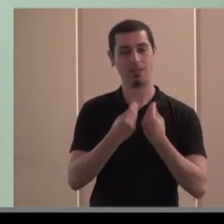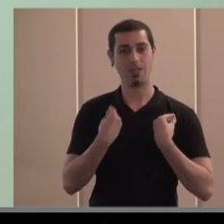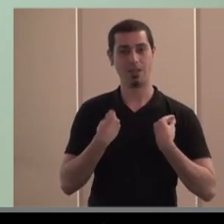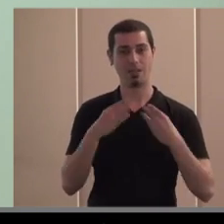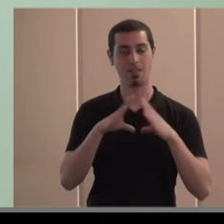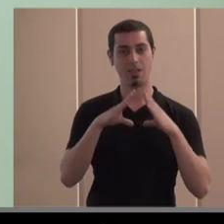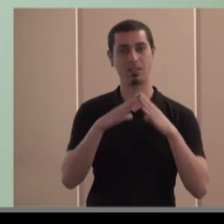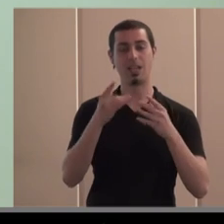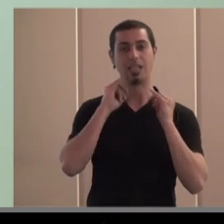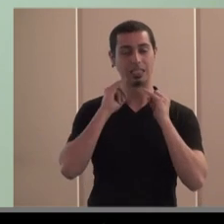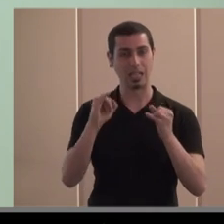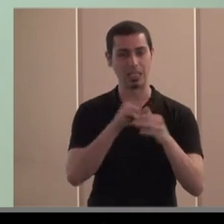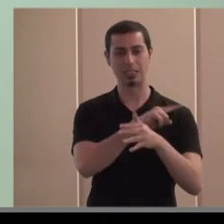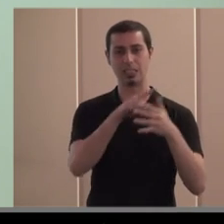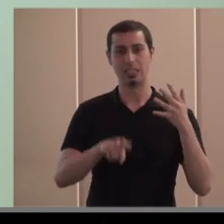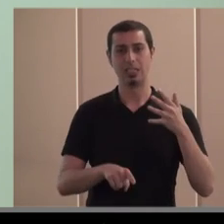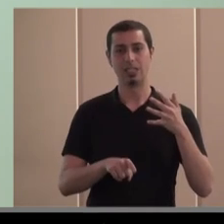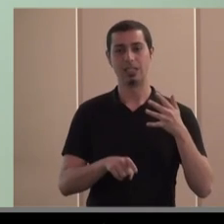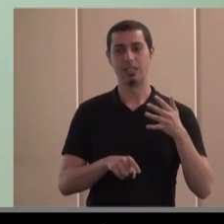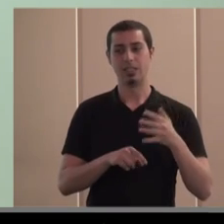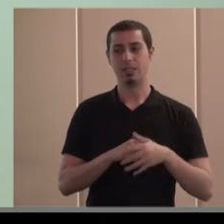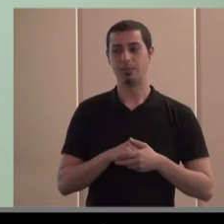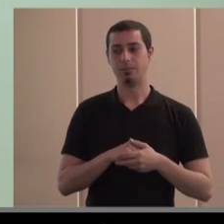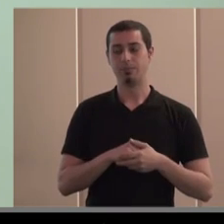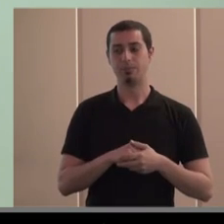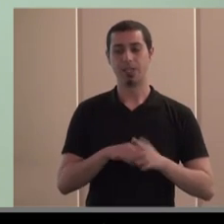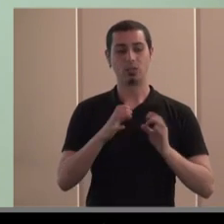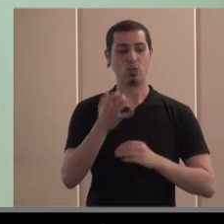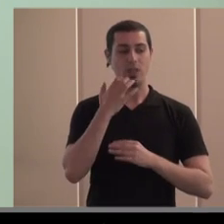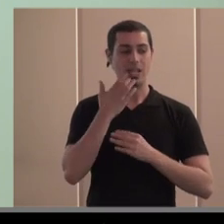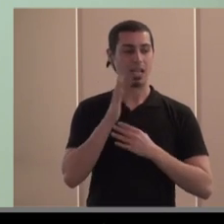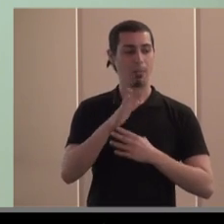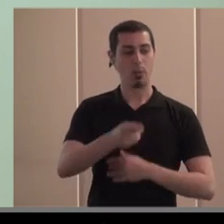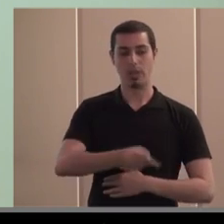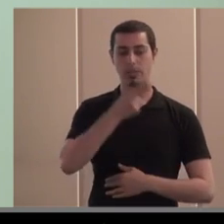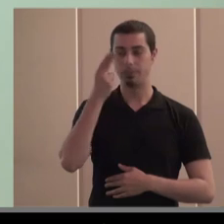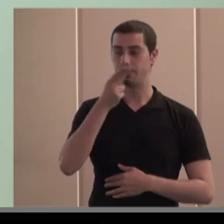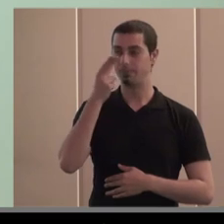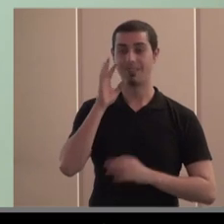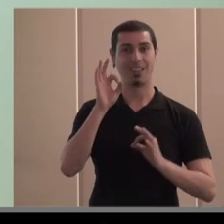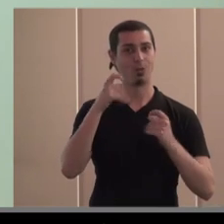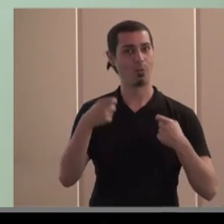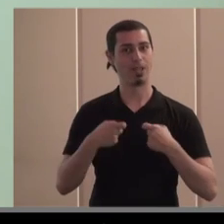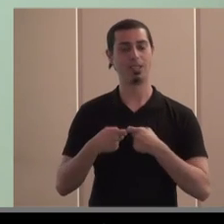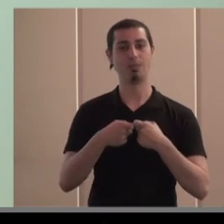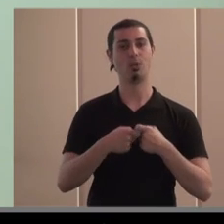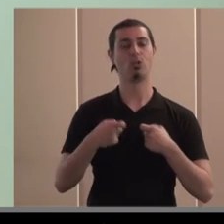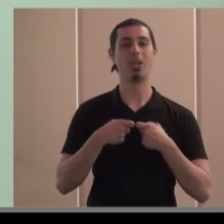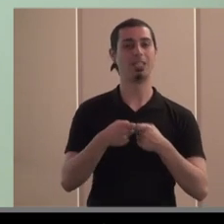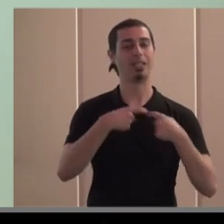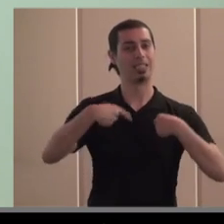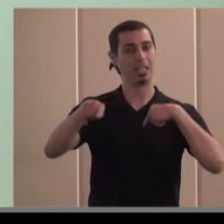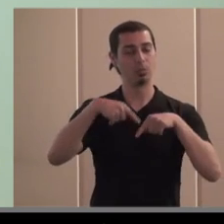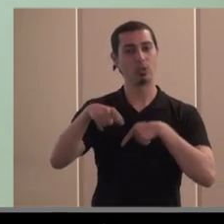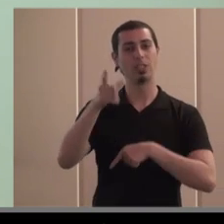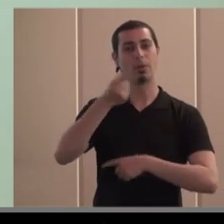eléctricas es un ejemplo muy interesante de cooperativismo cooperativas de transporte y